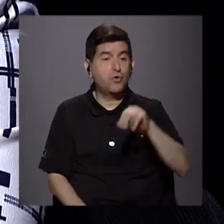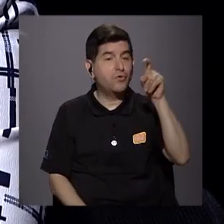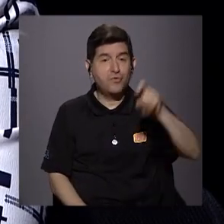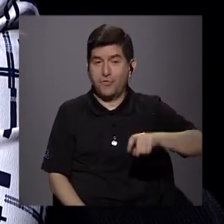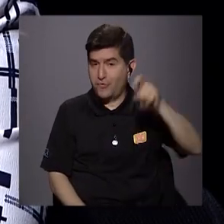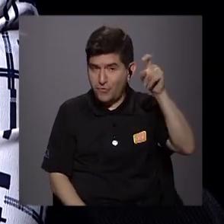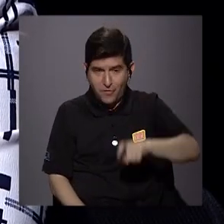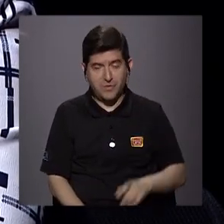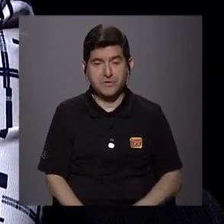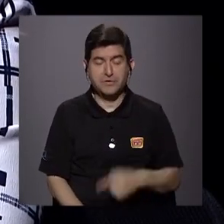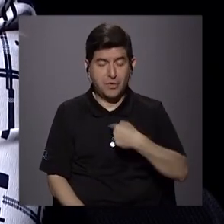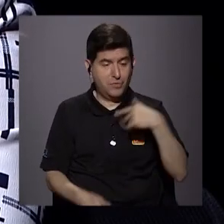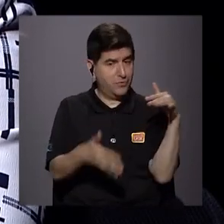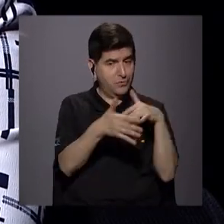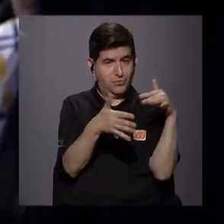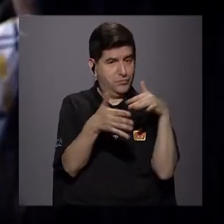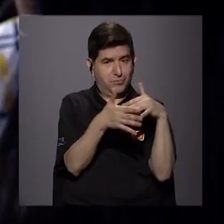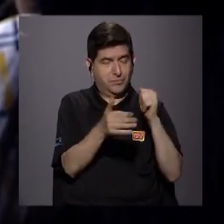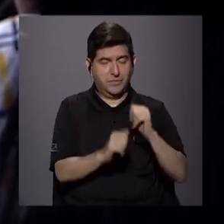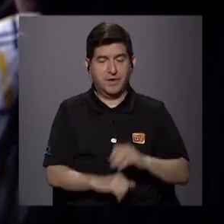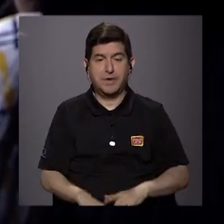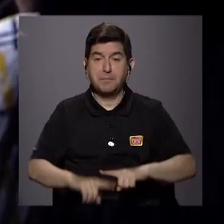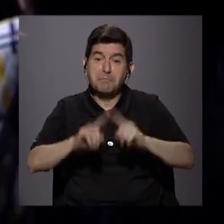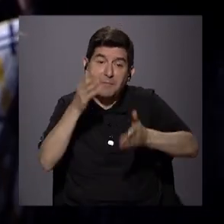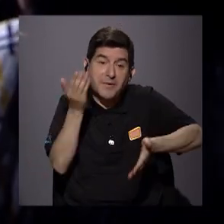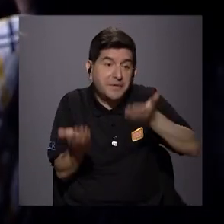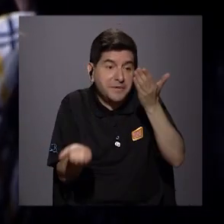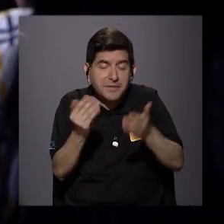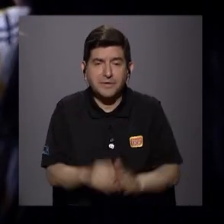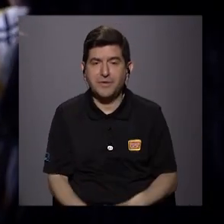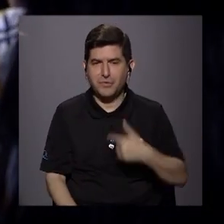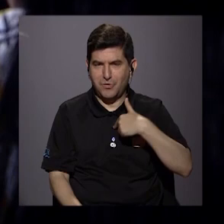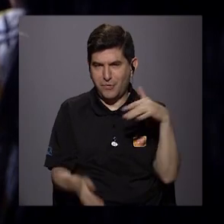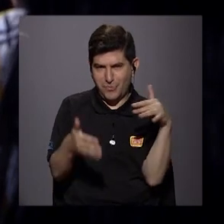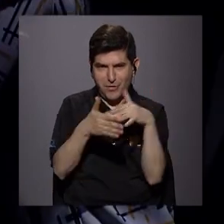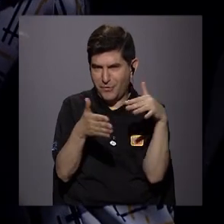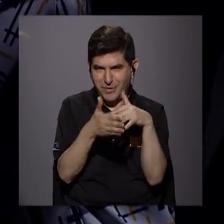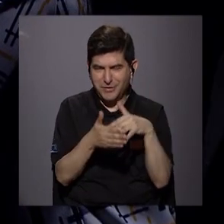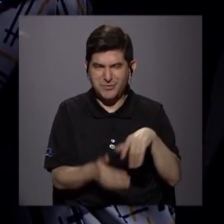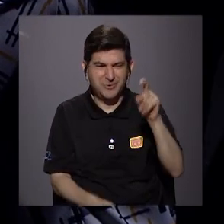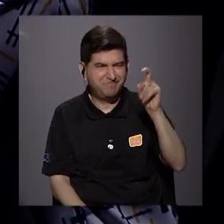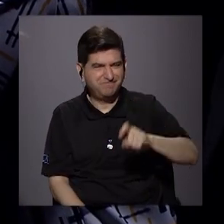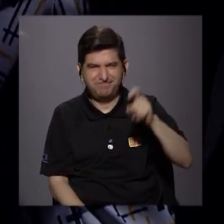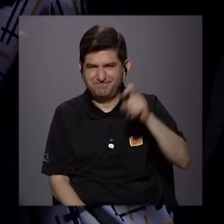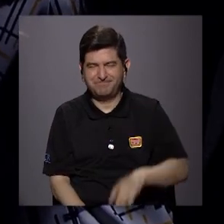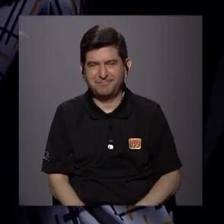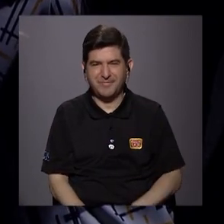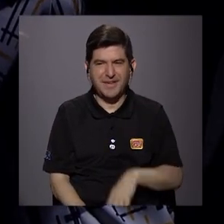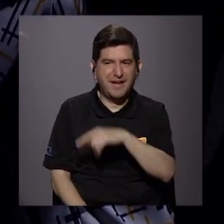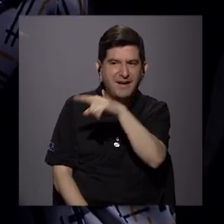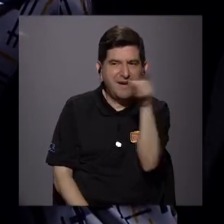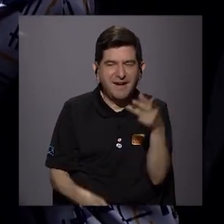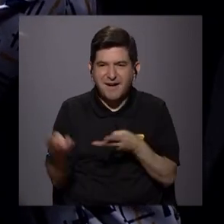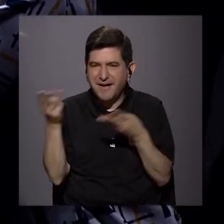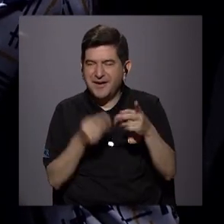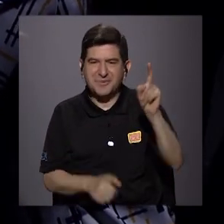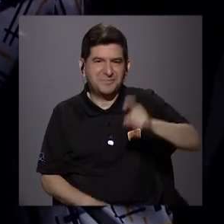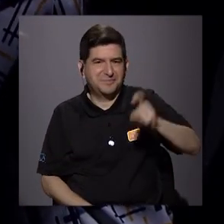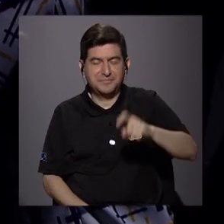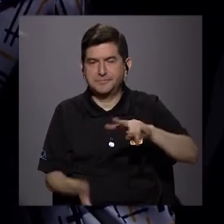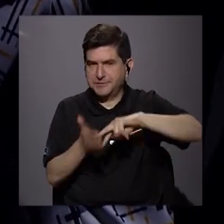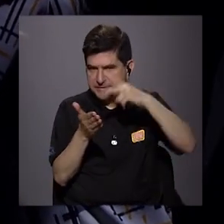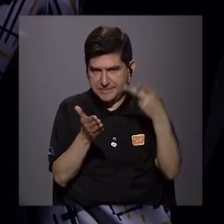es en lo que yo estudié, ¿verdad? Pero posiblemente eso que yo estudié no necesariamente es lo que el mercado requiere.